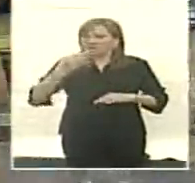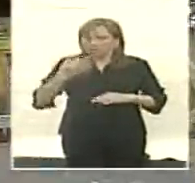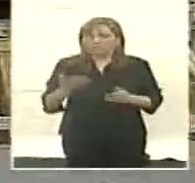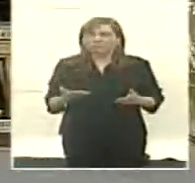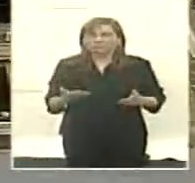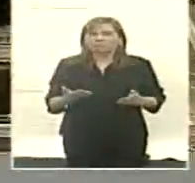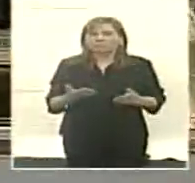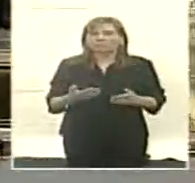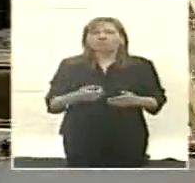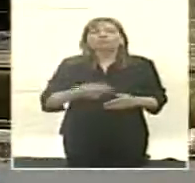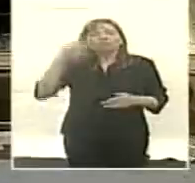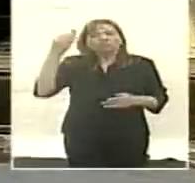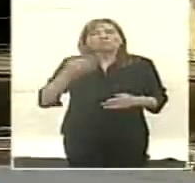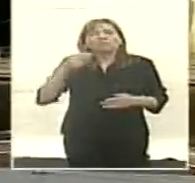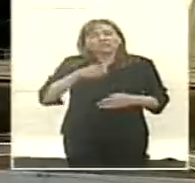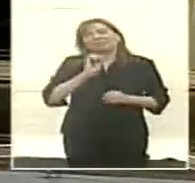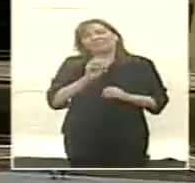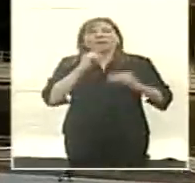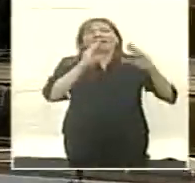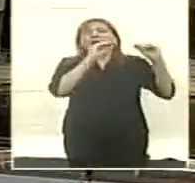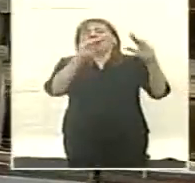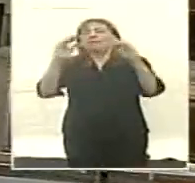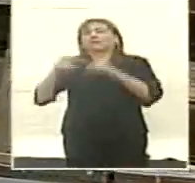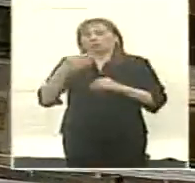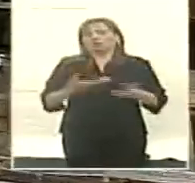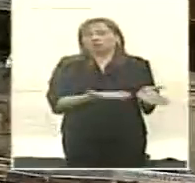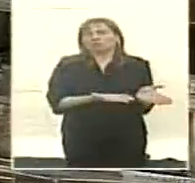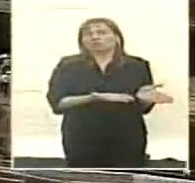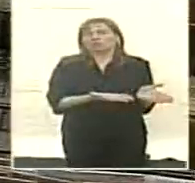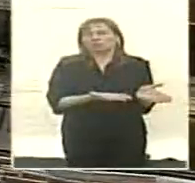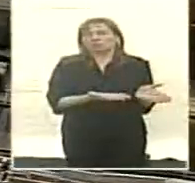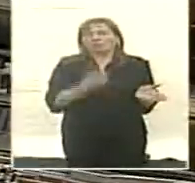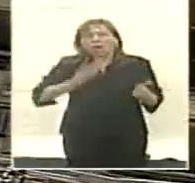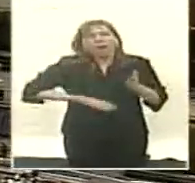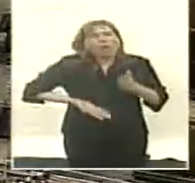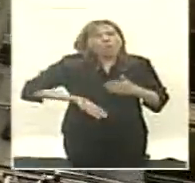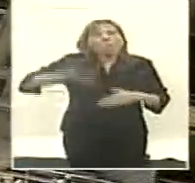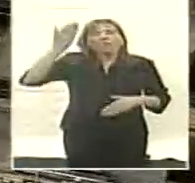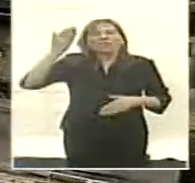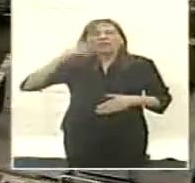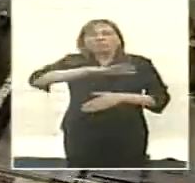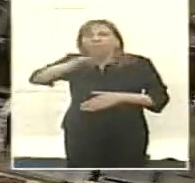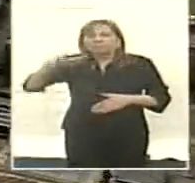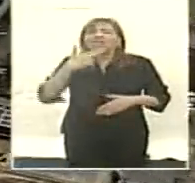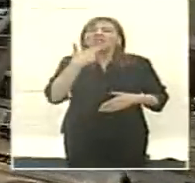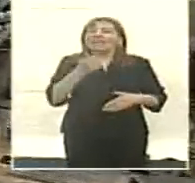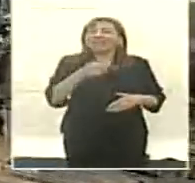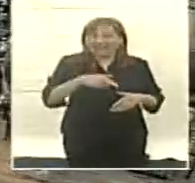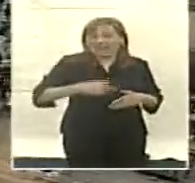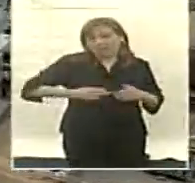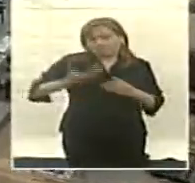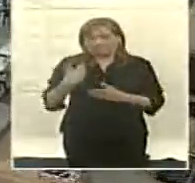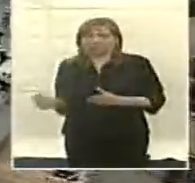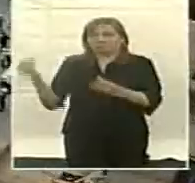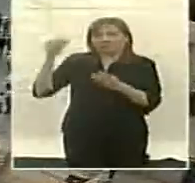Esto es también capacitación, es también aumentar la matriz energética. vamos a inyectarle al